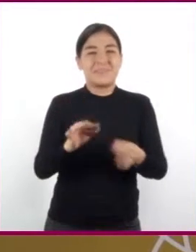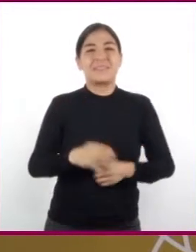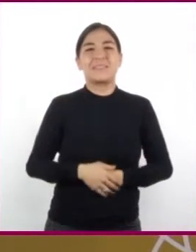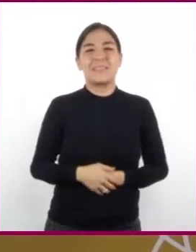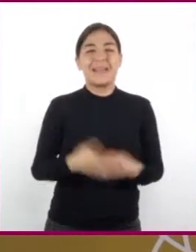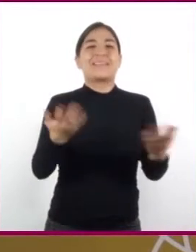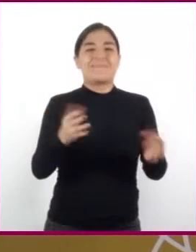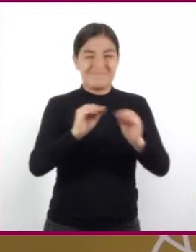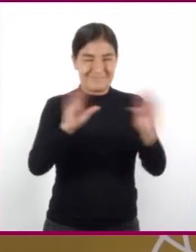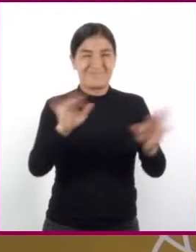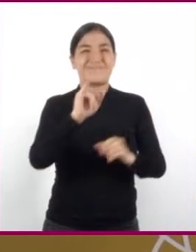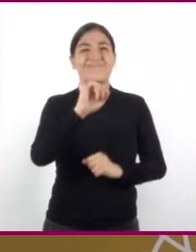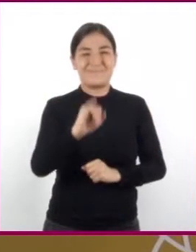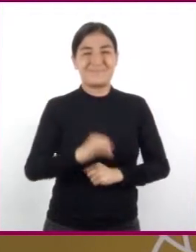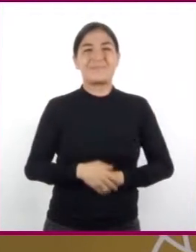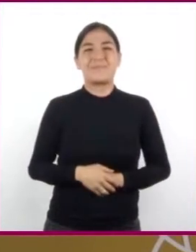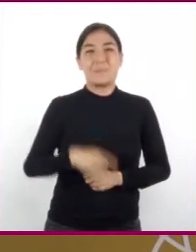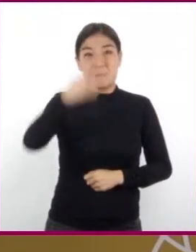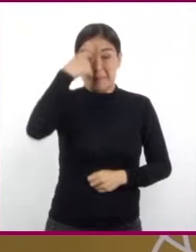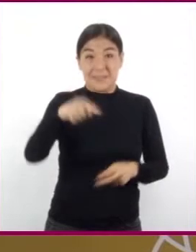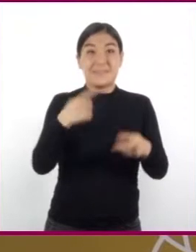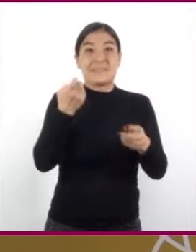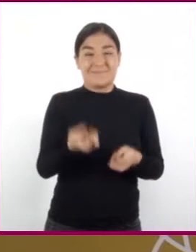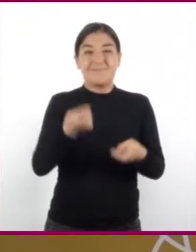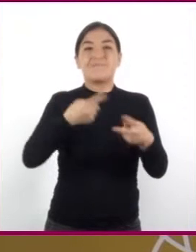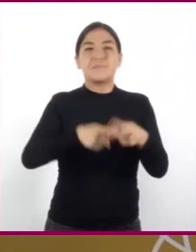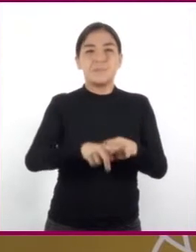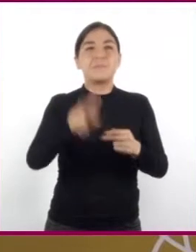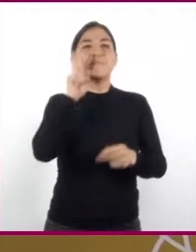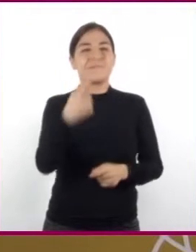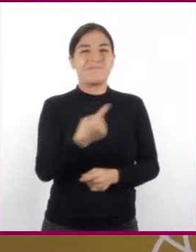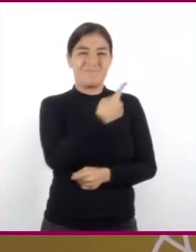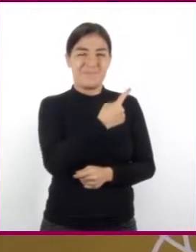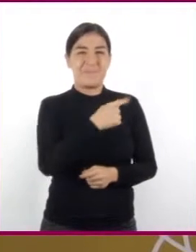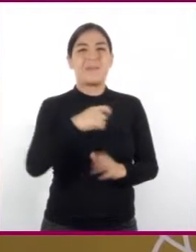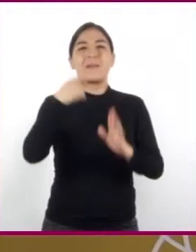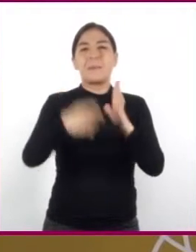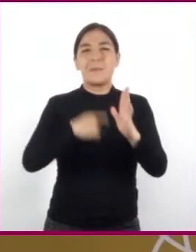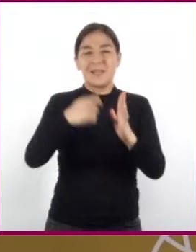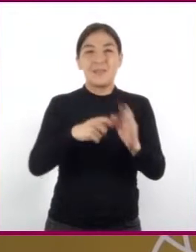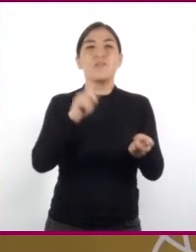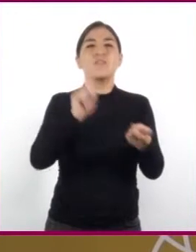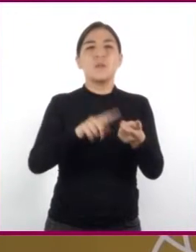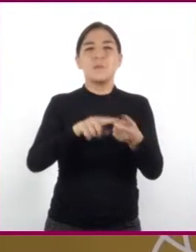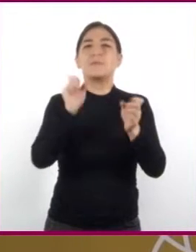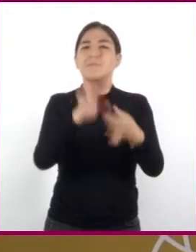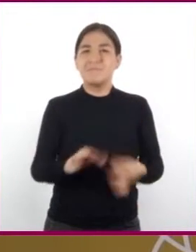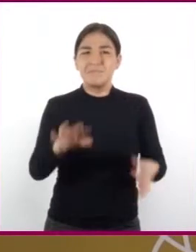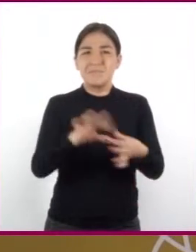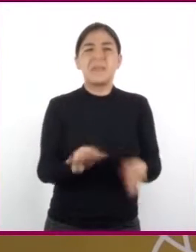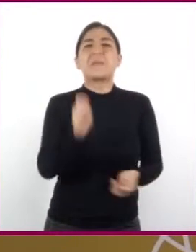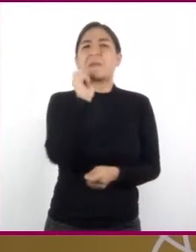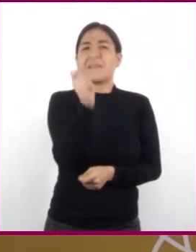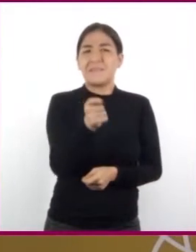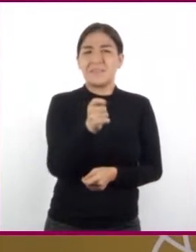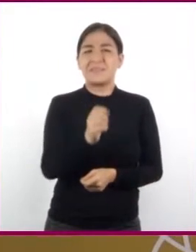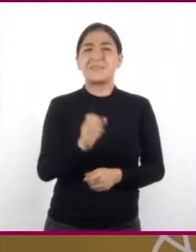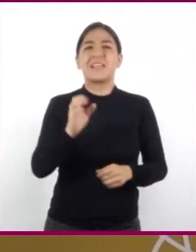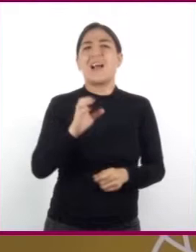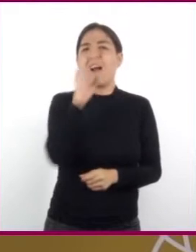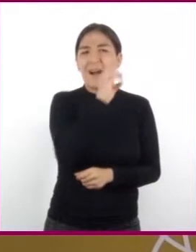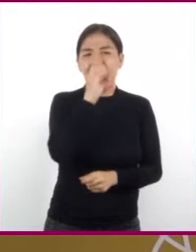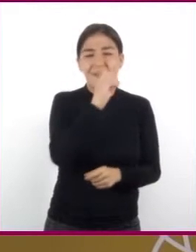¡Claro que sí! Para empezar, veamos el siguiente video donde nos dicen qué es el calor y la